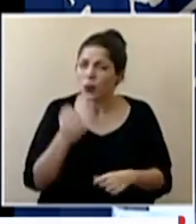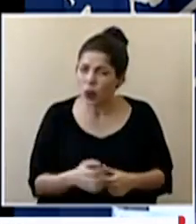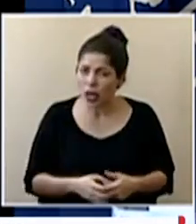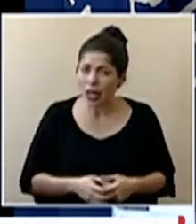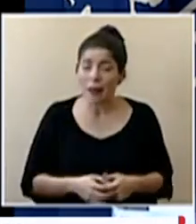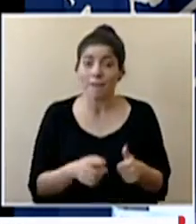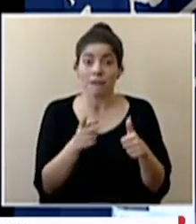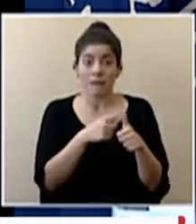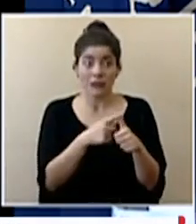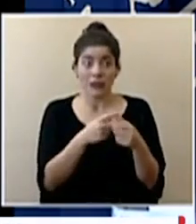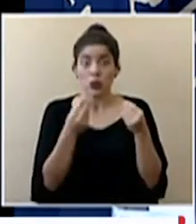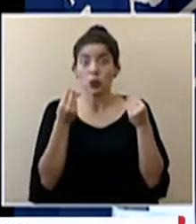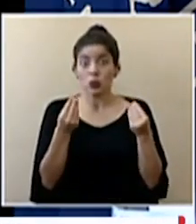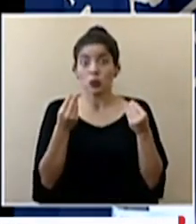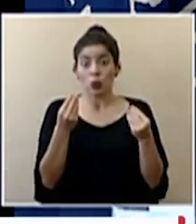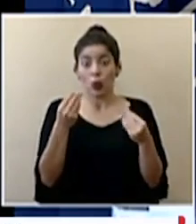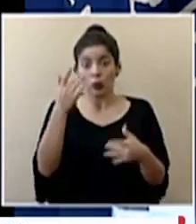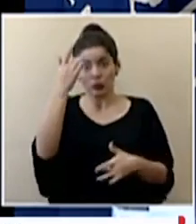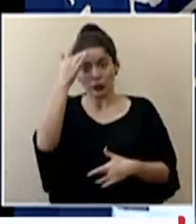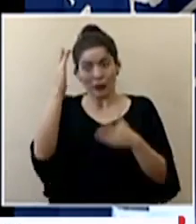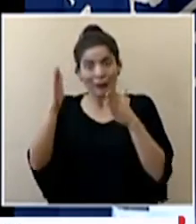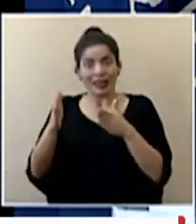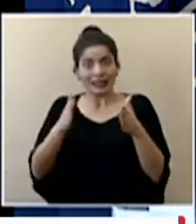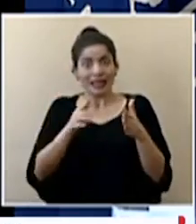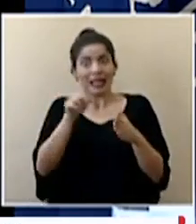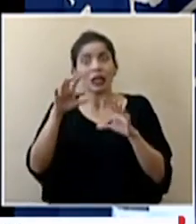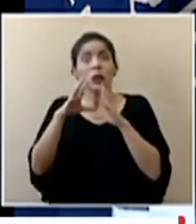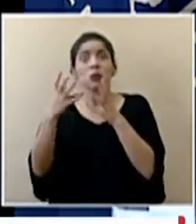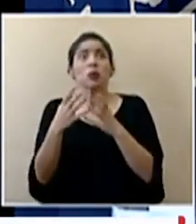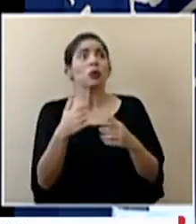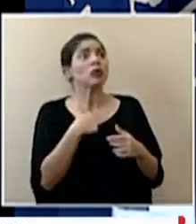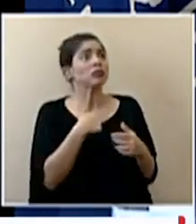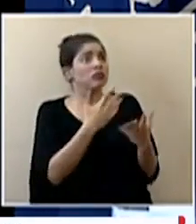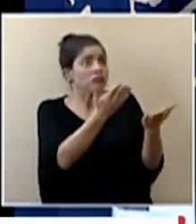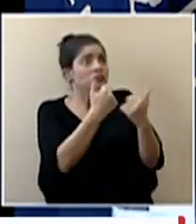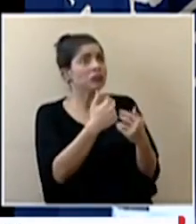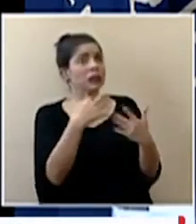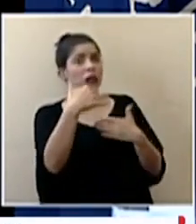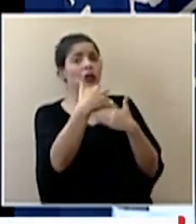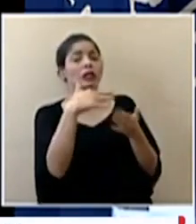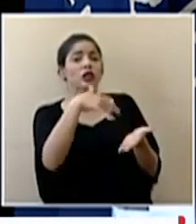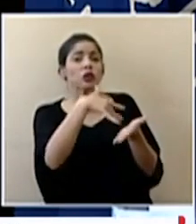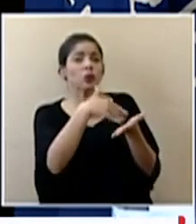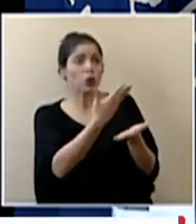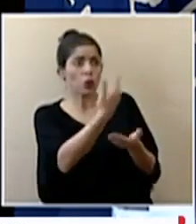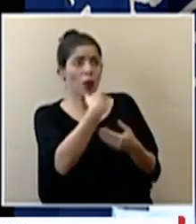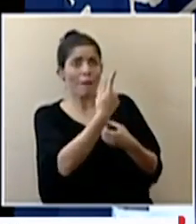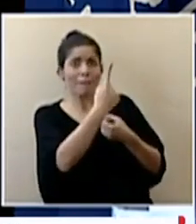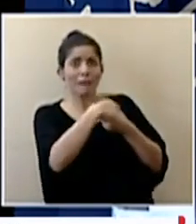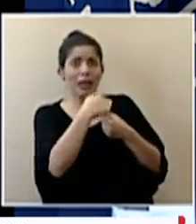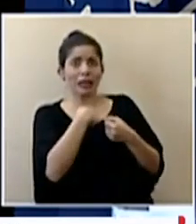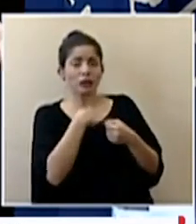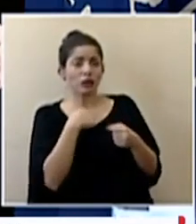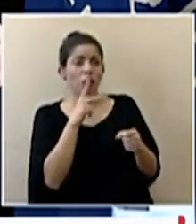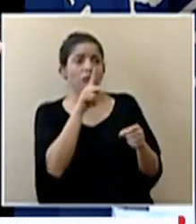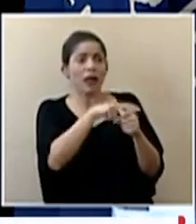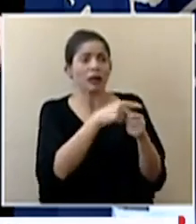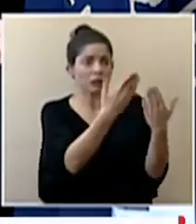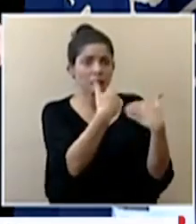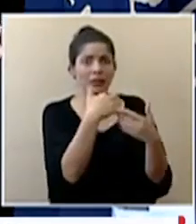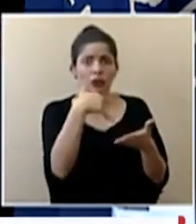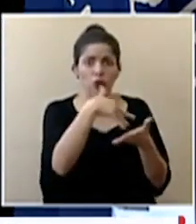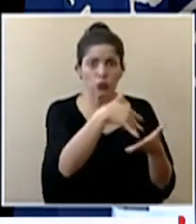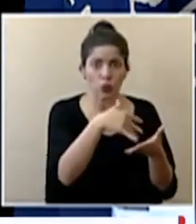hay muchos pacientes en todo el mundo que están dispuestos a participar en estos estudios y los tiempos para determinar